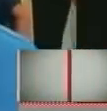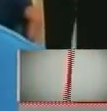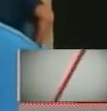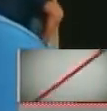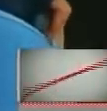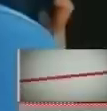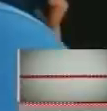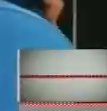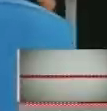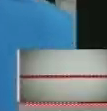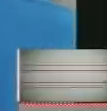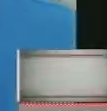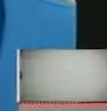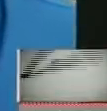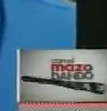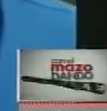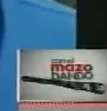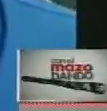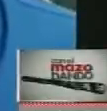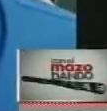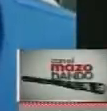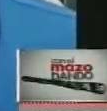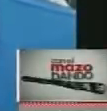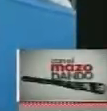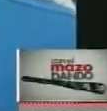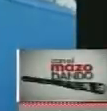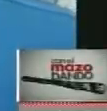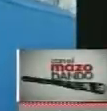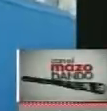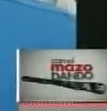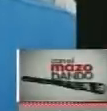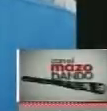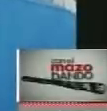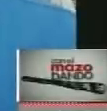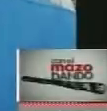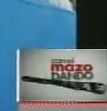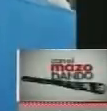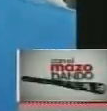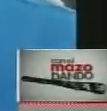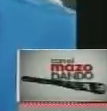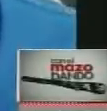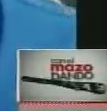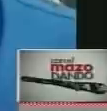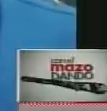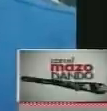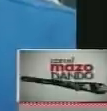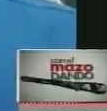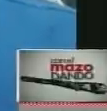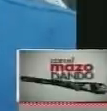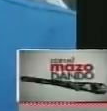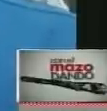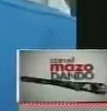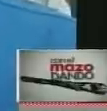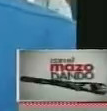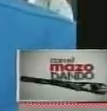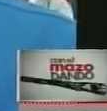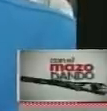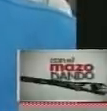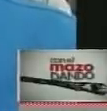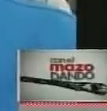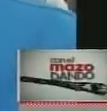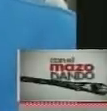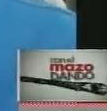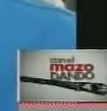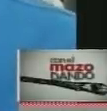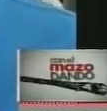al presidente Juan Guaidó. Sin embargo, por supuesto, hay que destacar la violencia armada. No solamente cargaban pistolas,